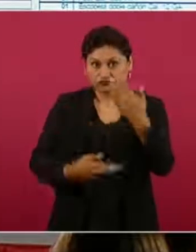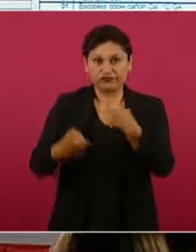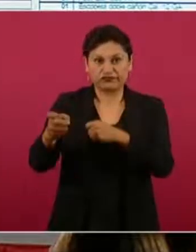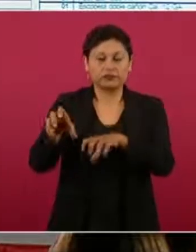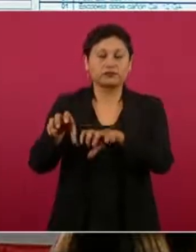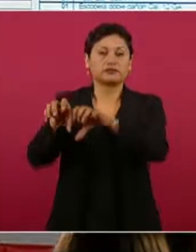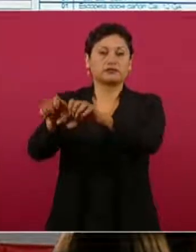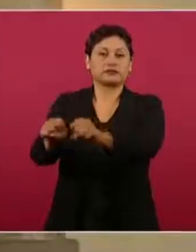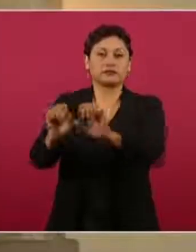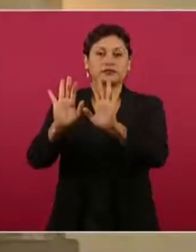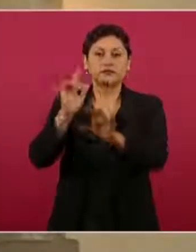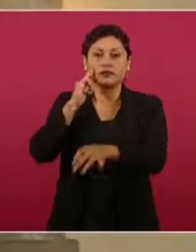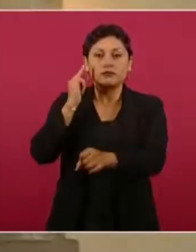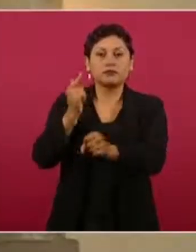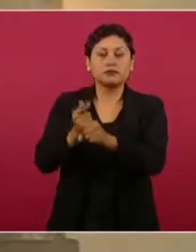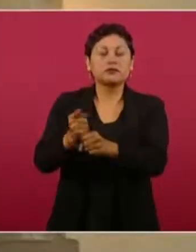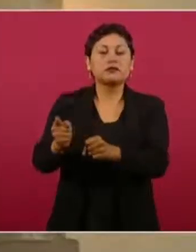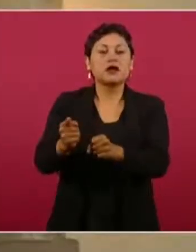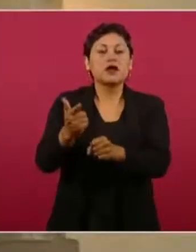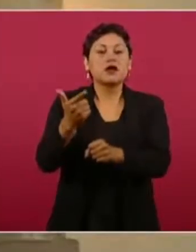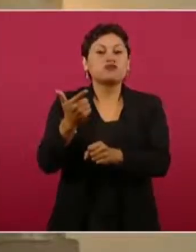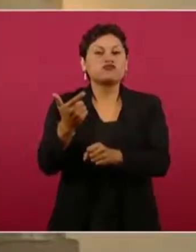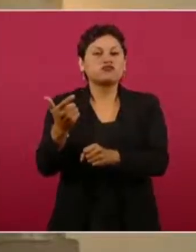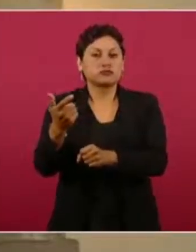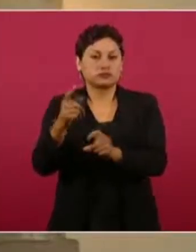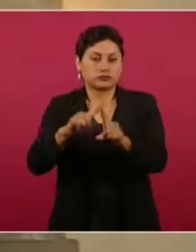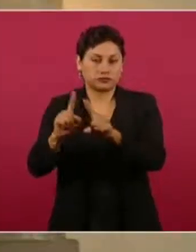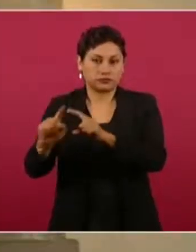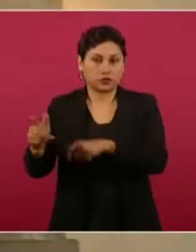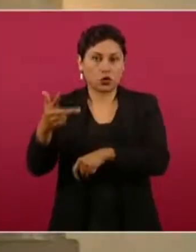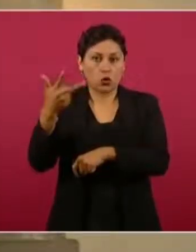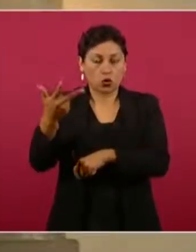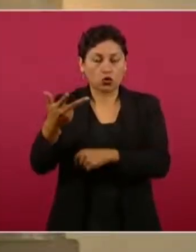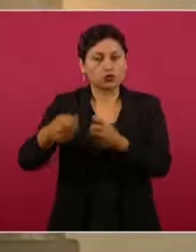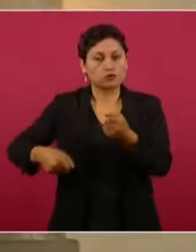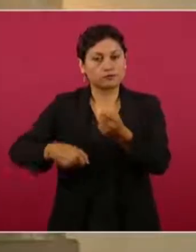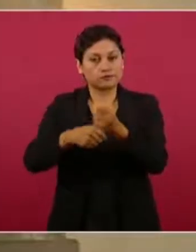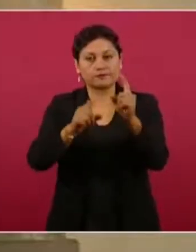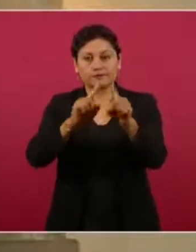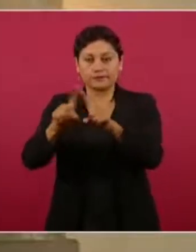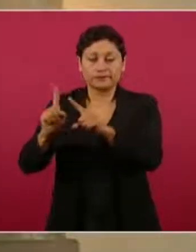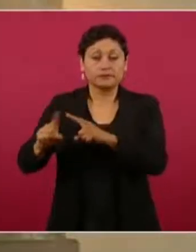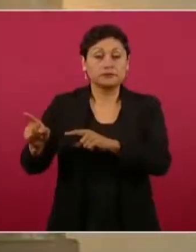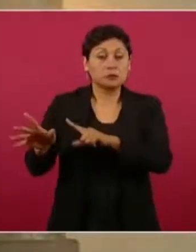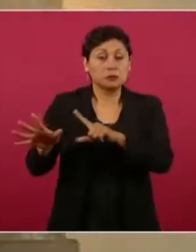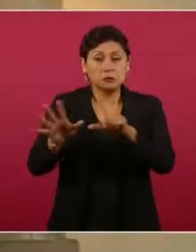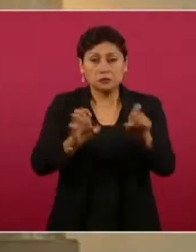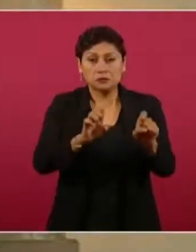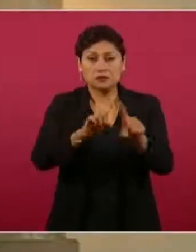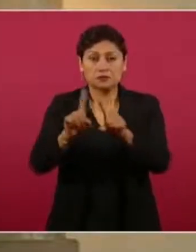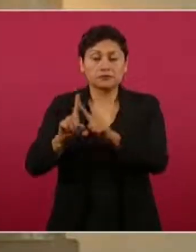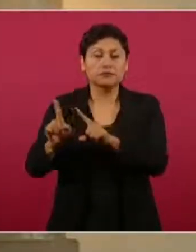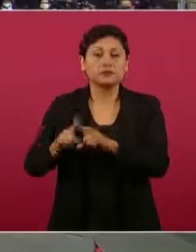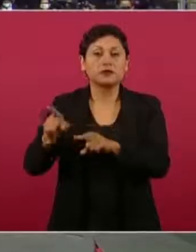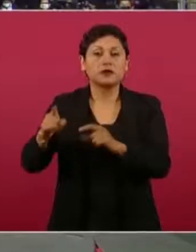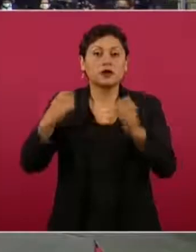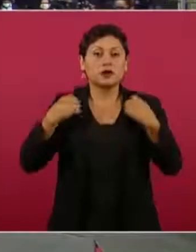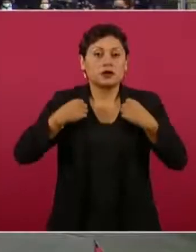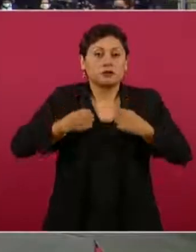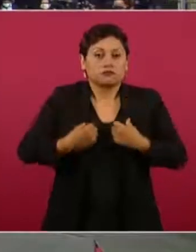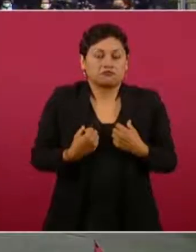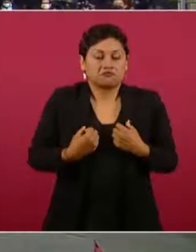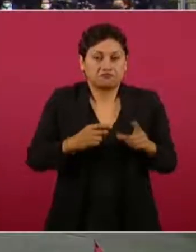posesión ocho armas largas, 27 cargadores, casi 700 cartuchos, chalecos tácticos con